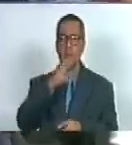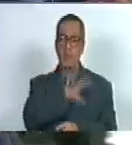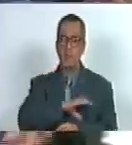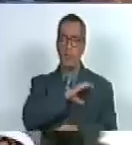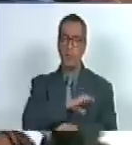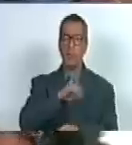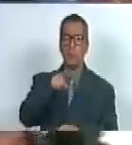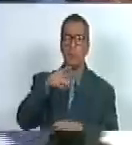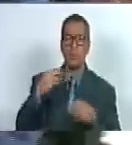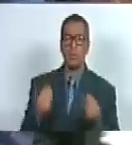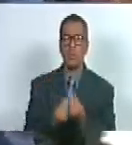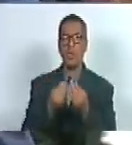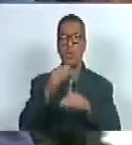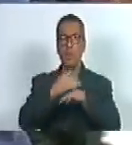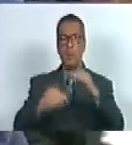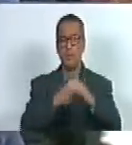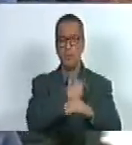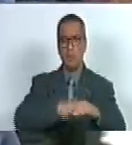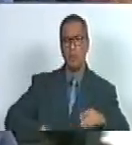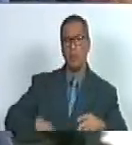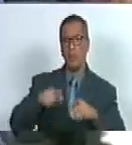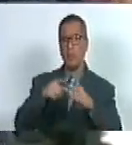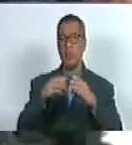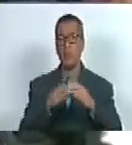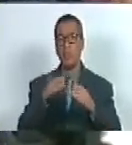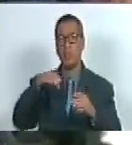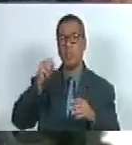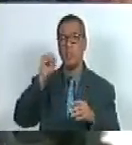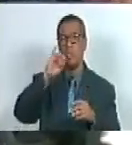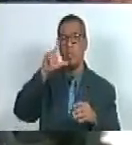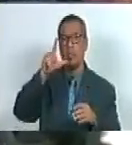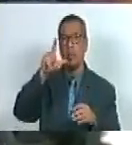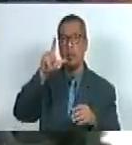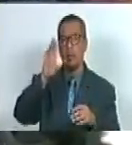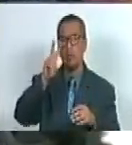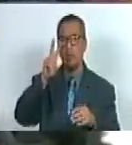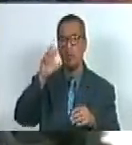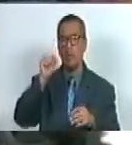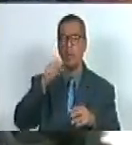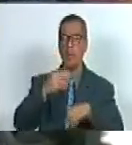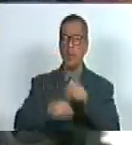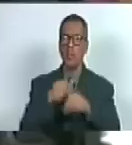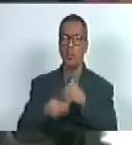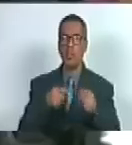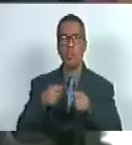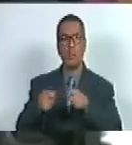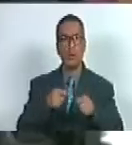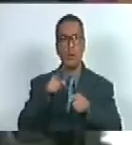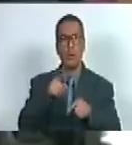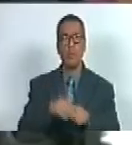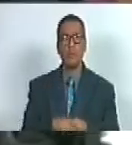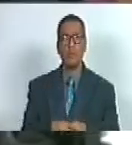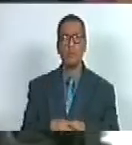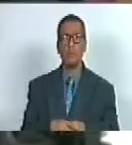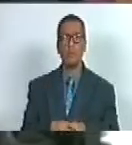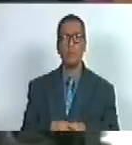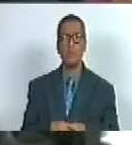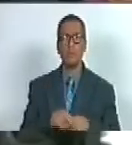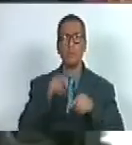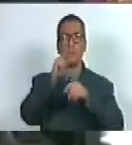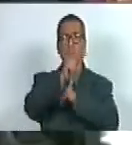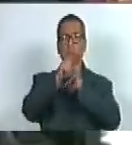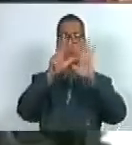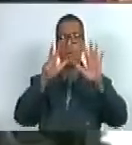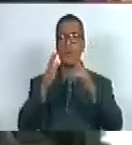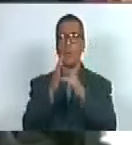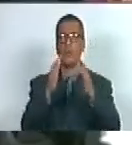en donde me acompaña como vicepresidente de la mayor general Gloria Castillo ha venido realizando actividades en ese sentido el 28